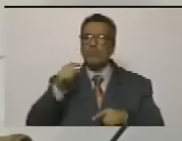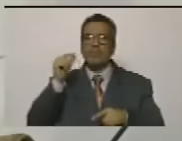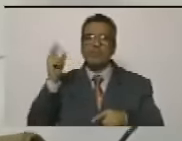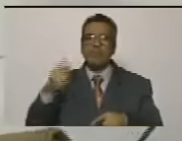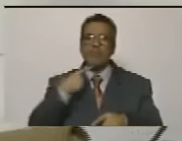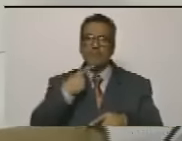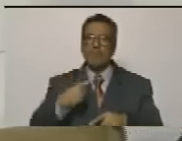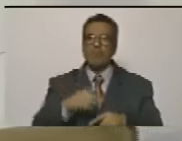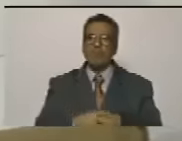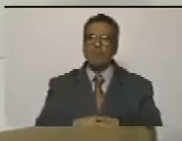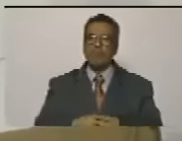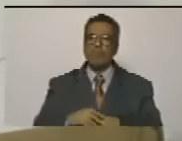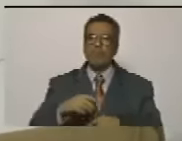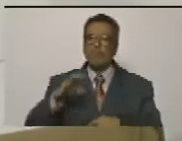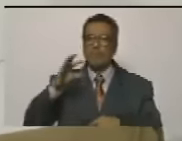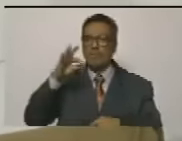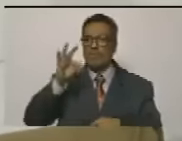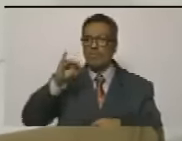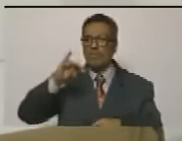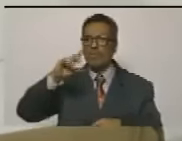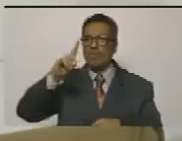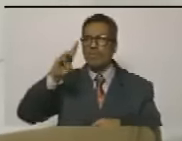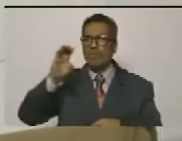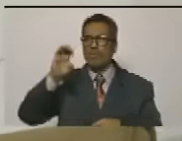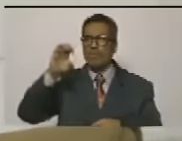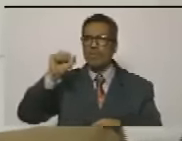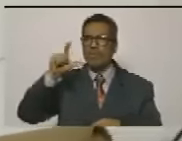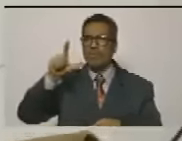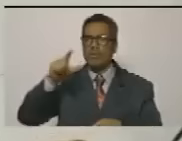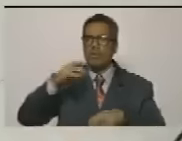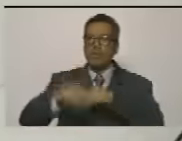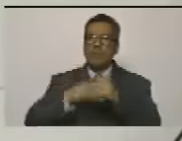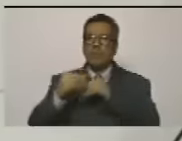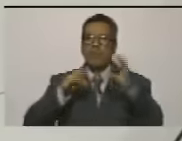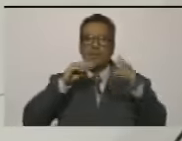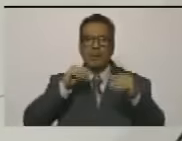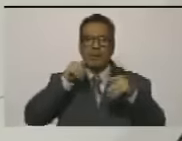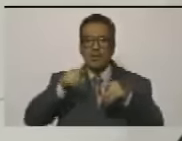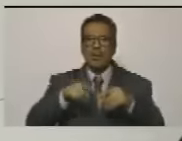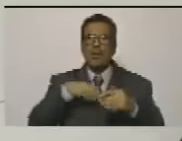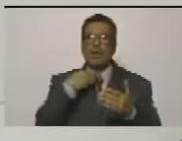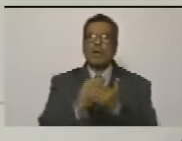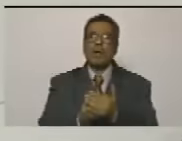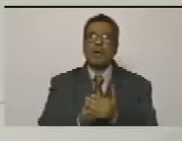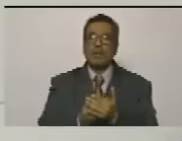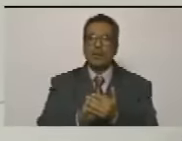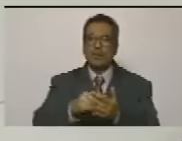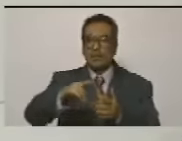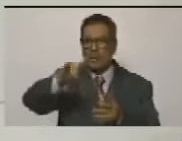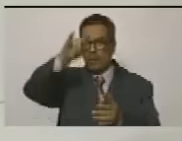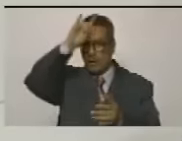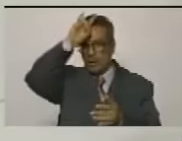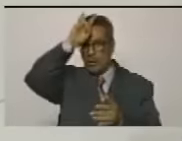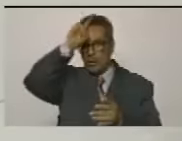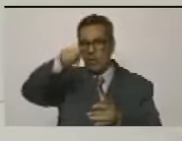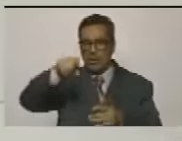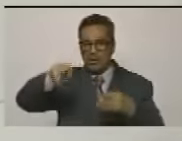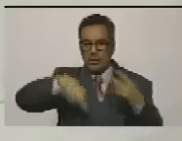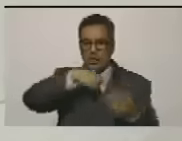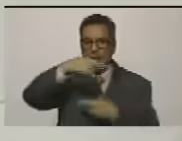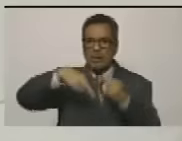escuché decir a Fidel Castro Ruz si hay que hablar hasta con el diablo los